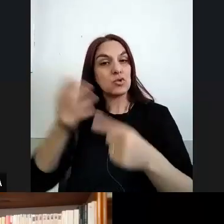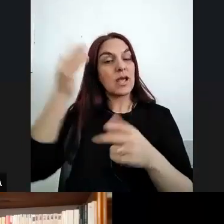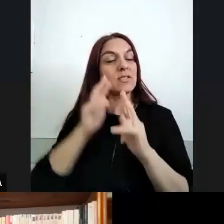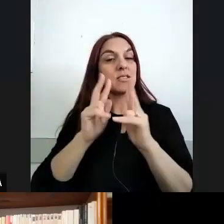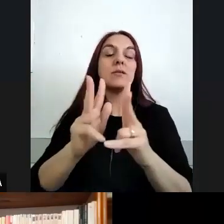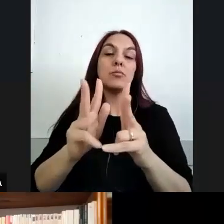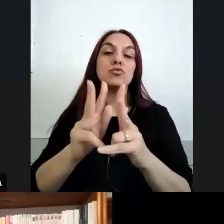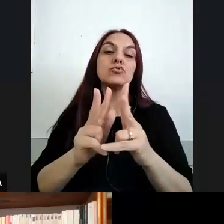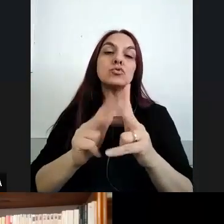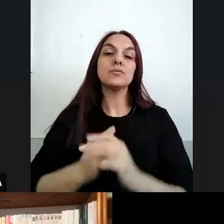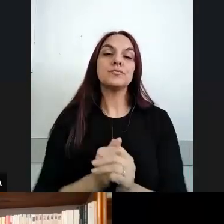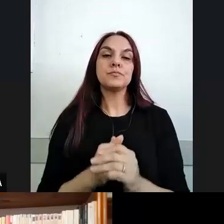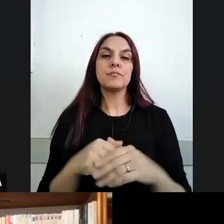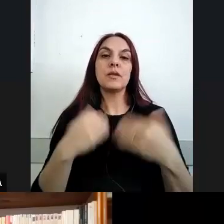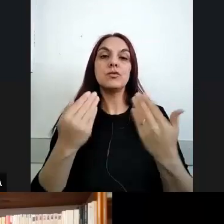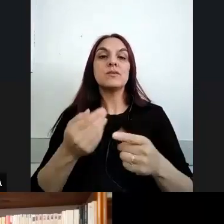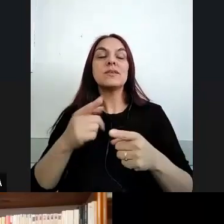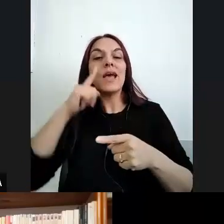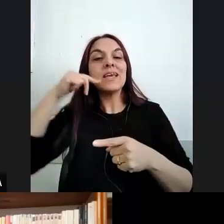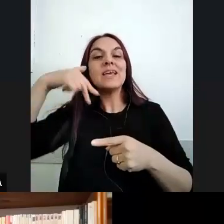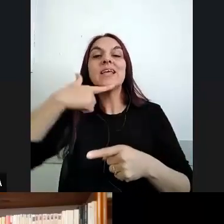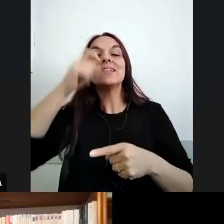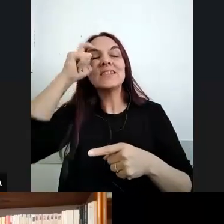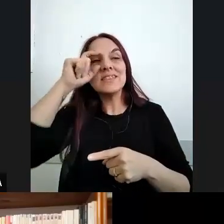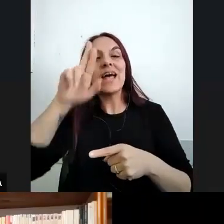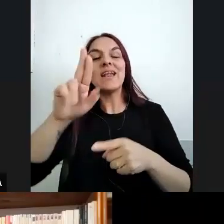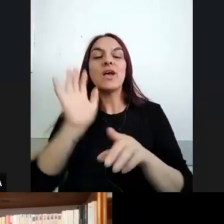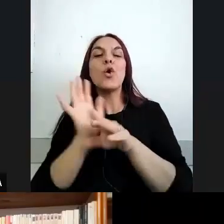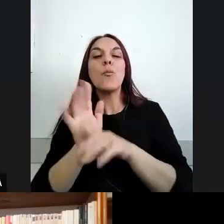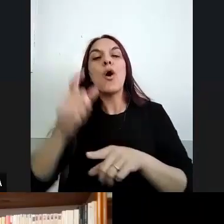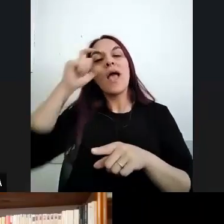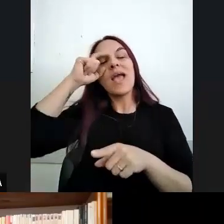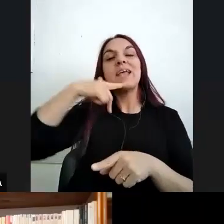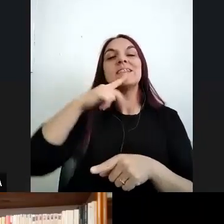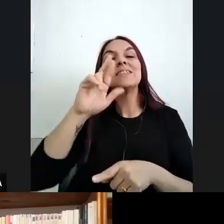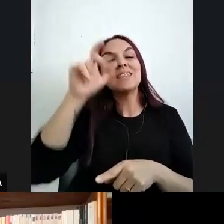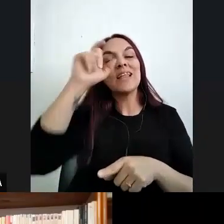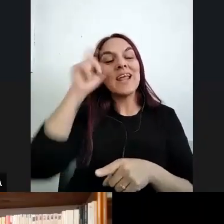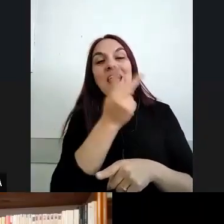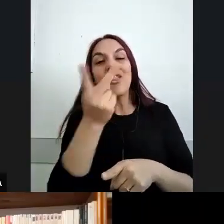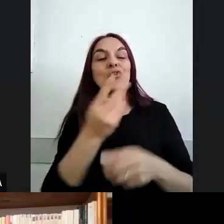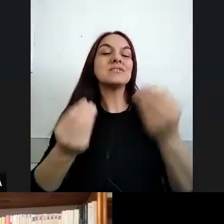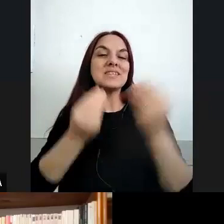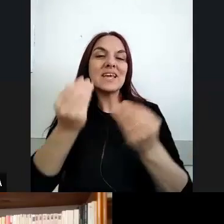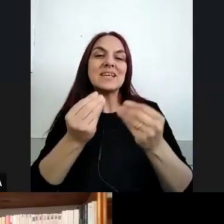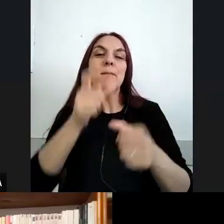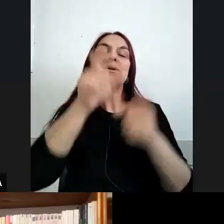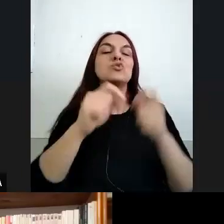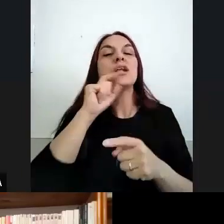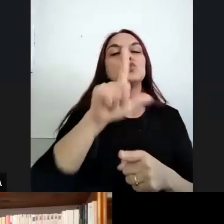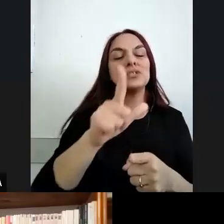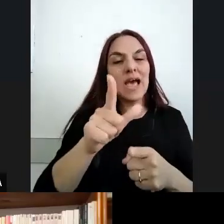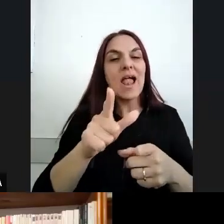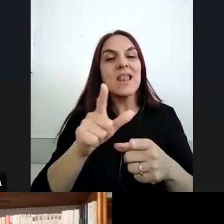enfatiza el inter y lo entre donde los colectivos digamos sociales y las personas y los sujetos sociales dialogan y